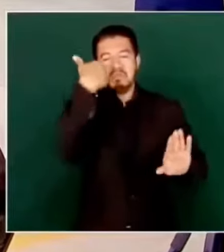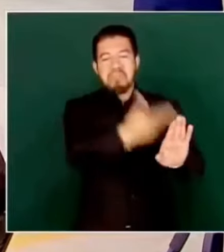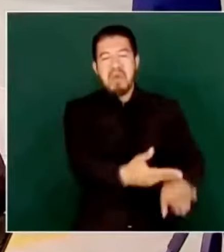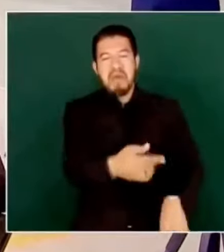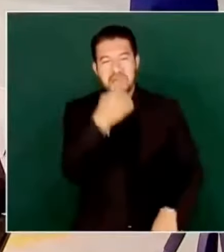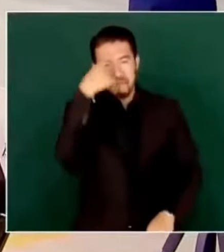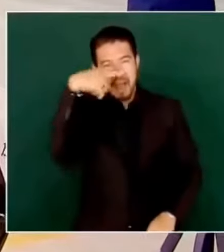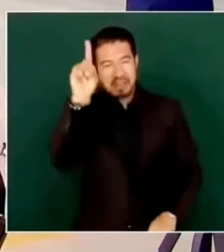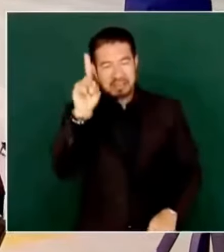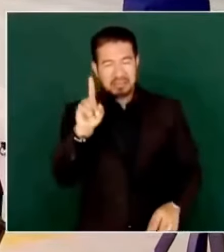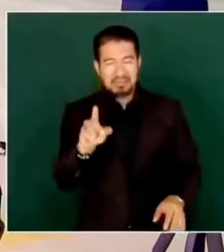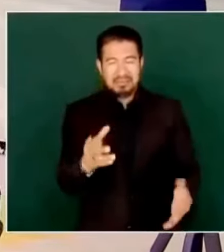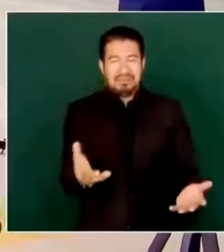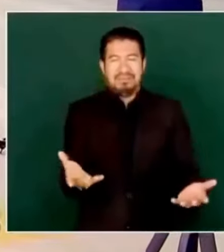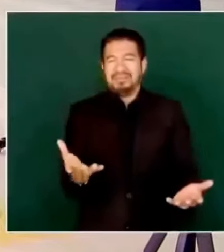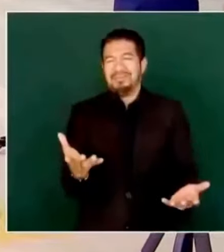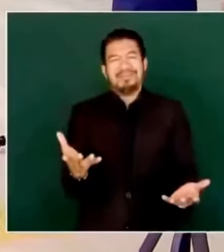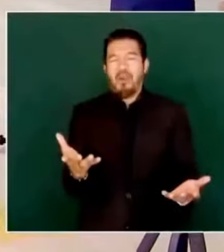Pues no.